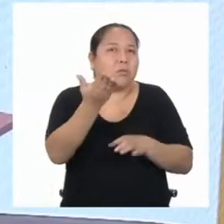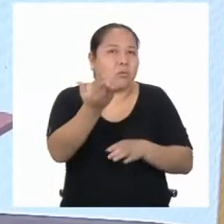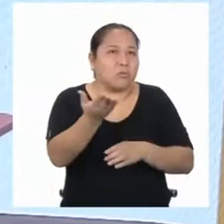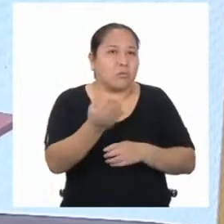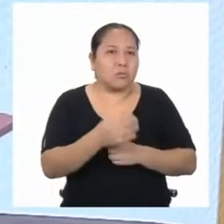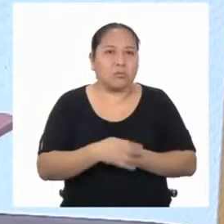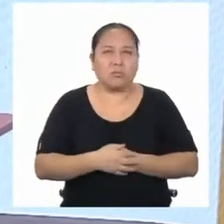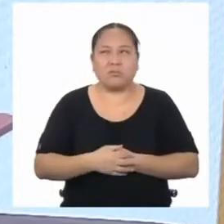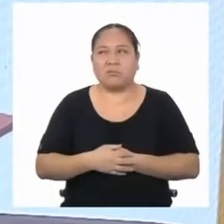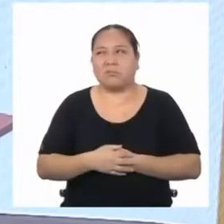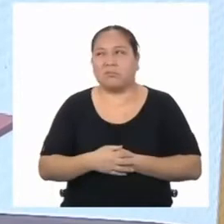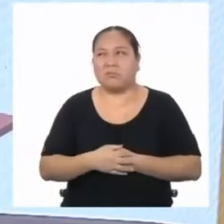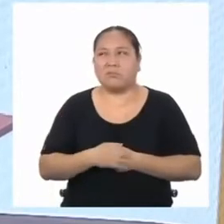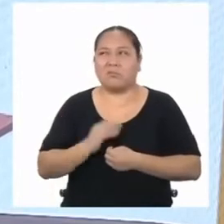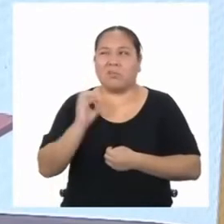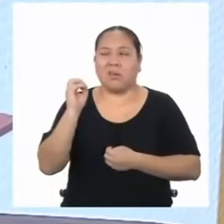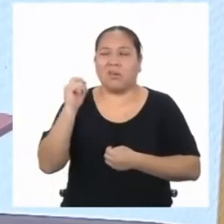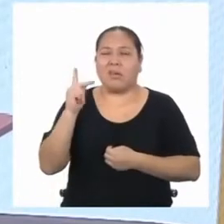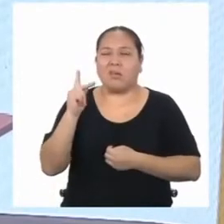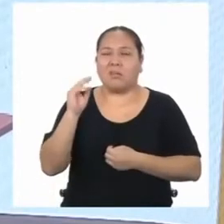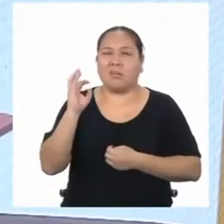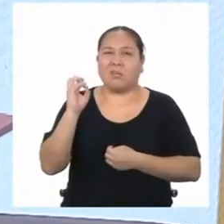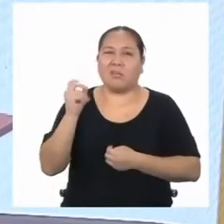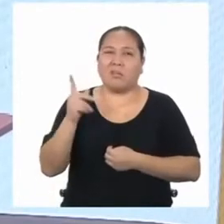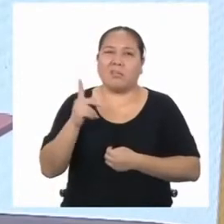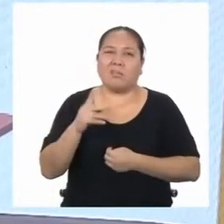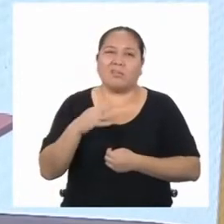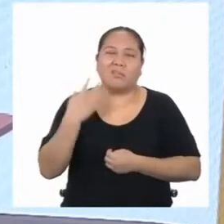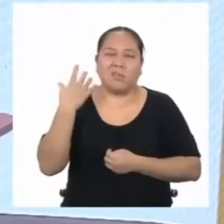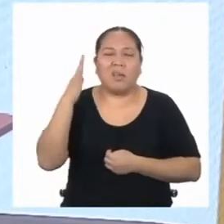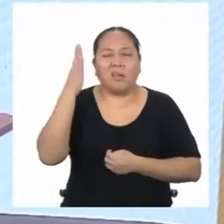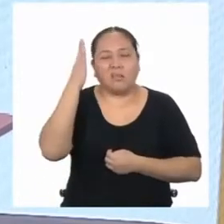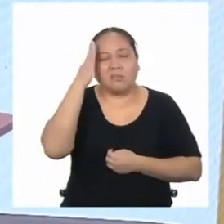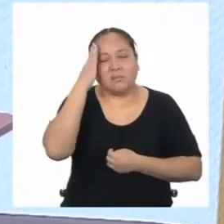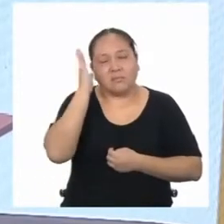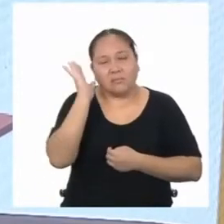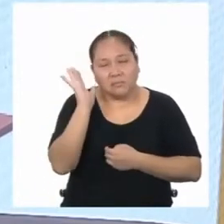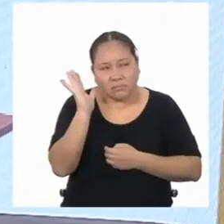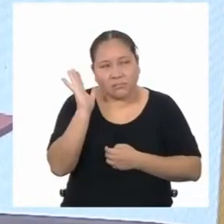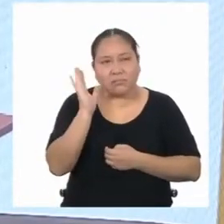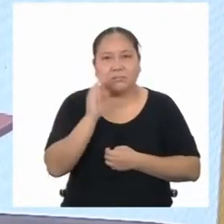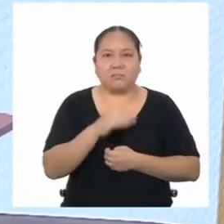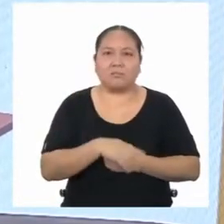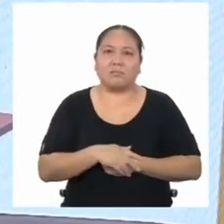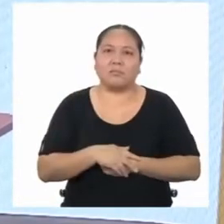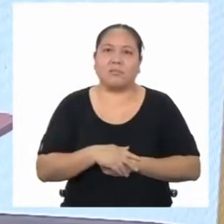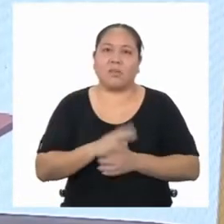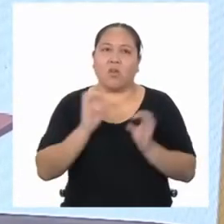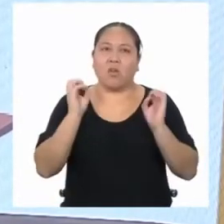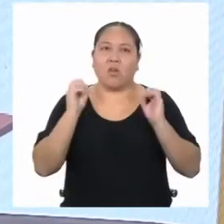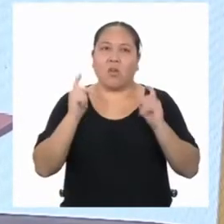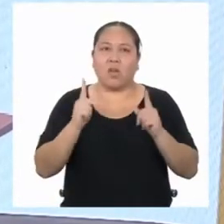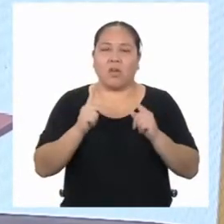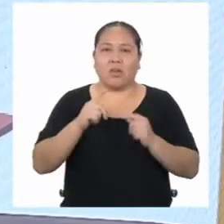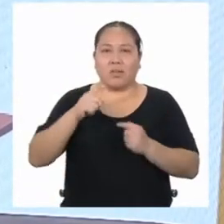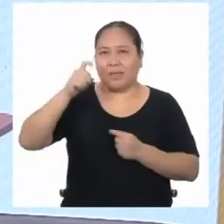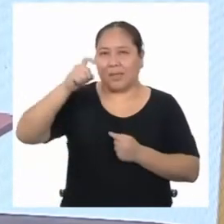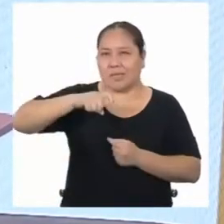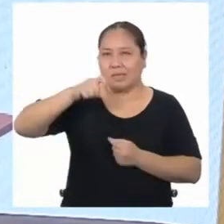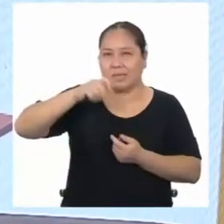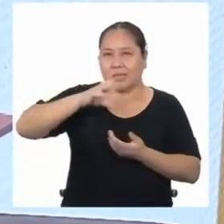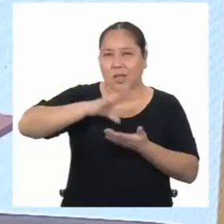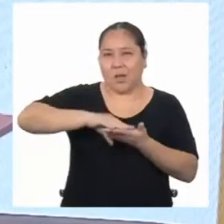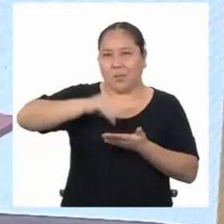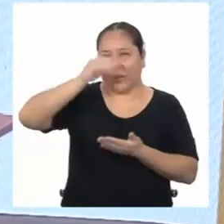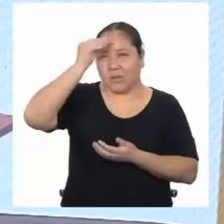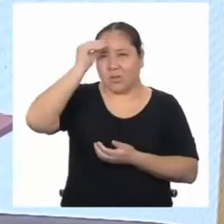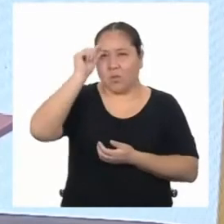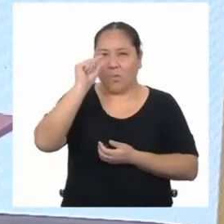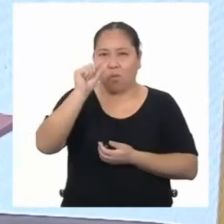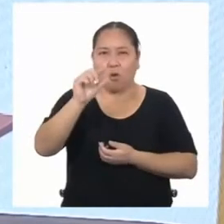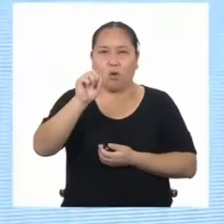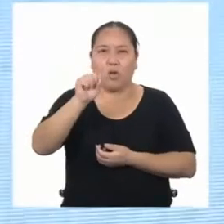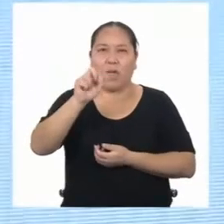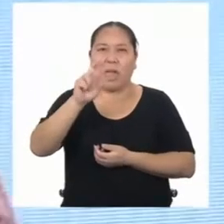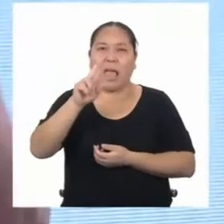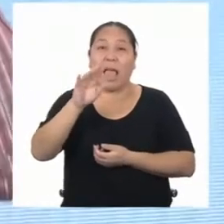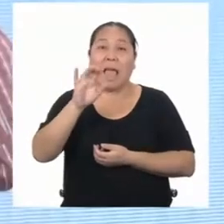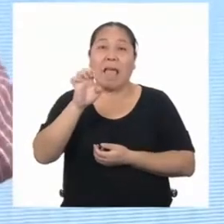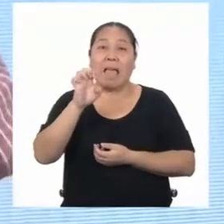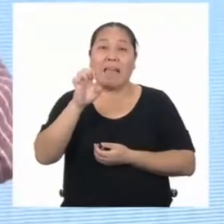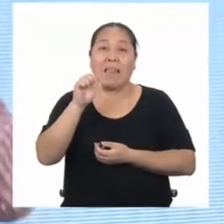Ya, ya. Me convenciste. Entonces, creo que necesito aprender un poco sobre áreas.